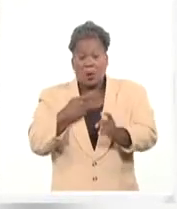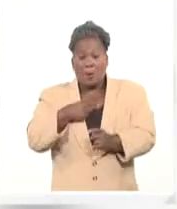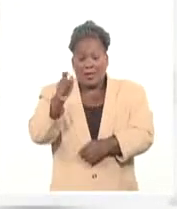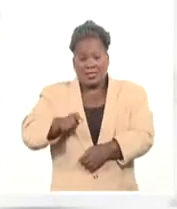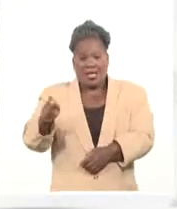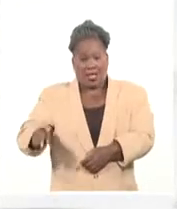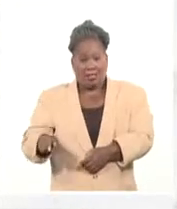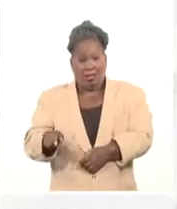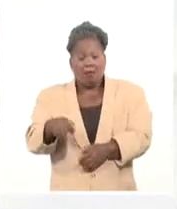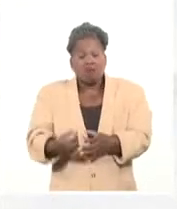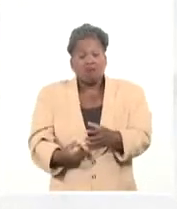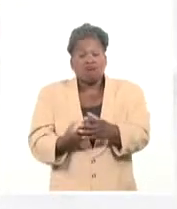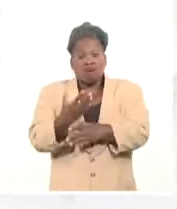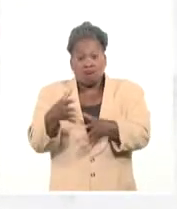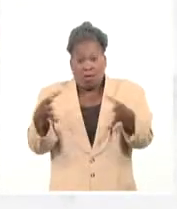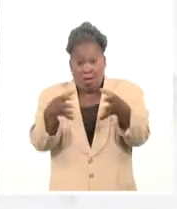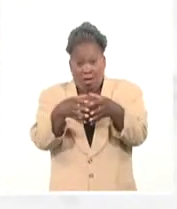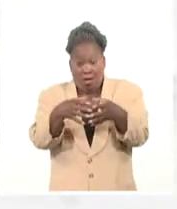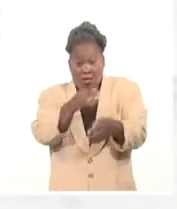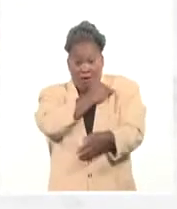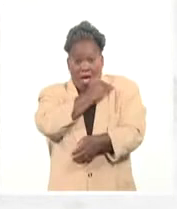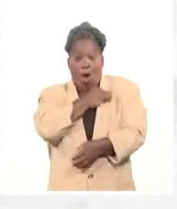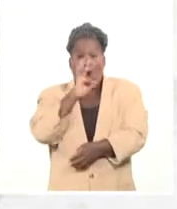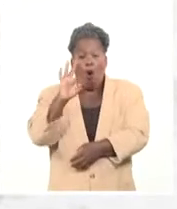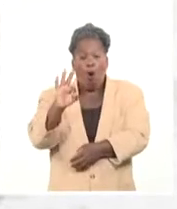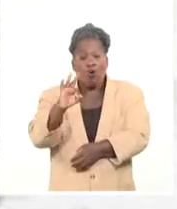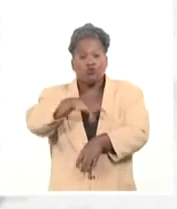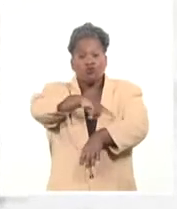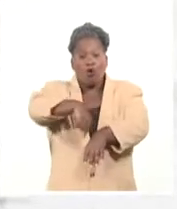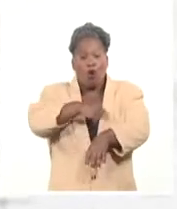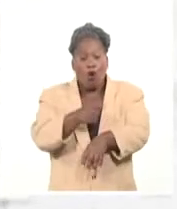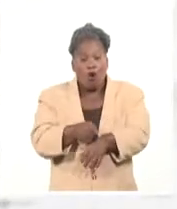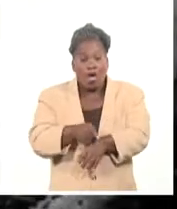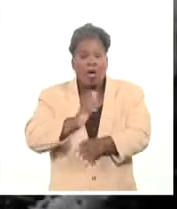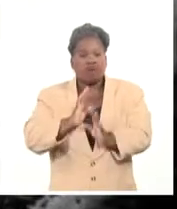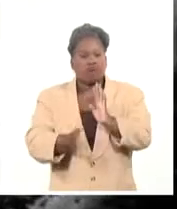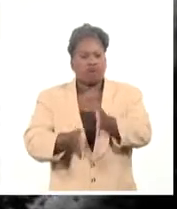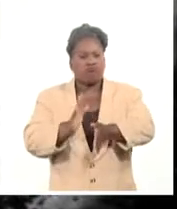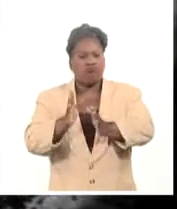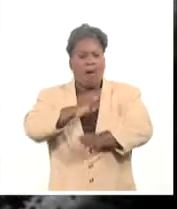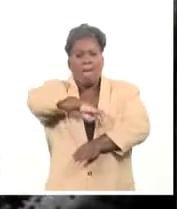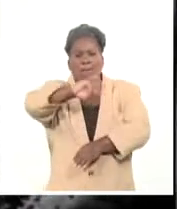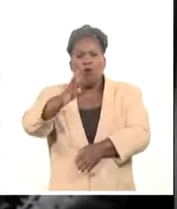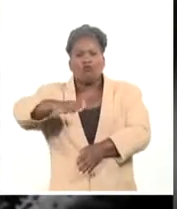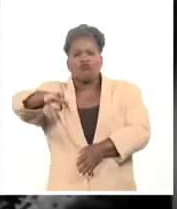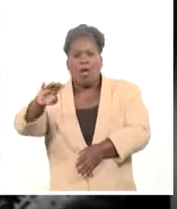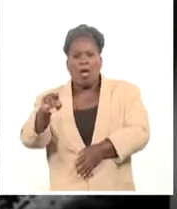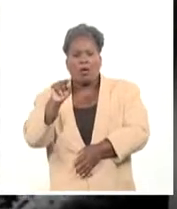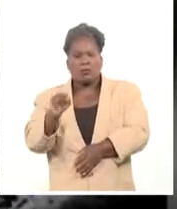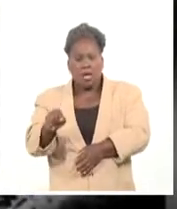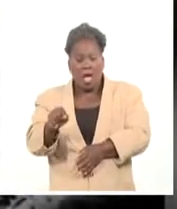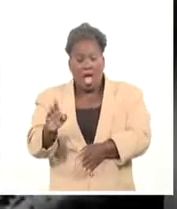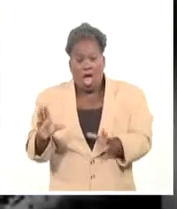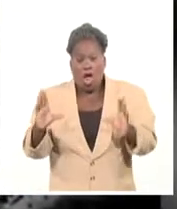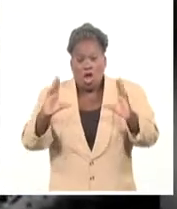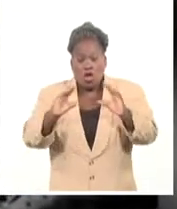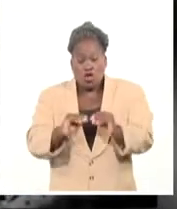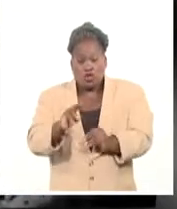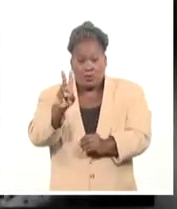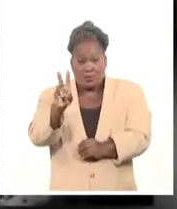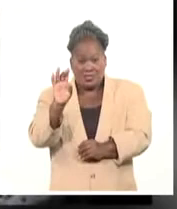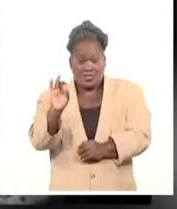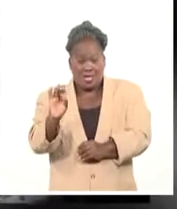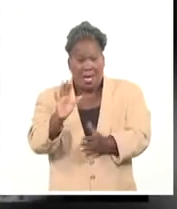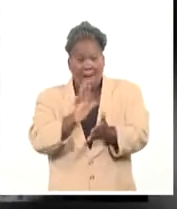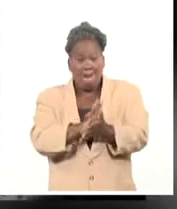ejército rebelde tras ocho horas de caminar por las montañas de la Sierra Maestra rodeó en la noche del veintisiete de mayo de mil